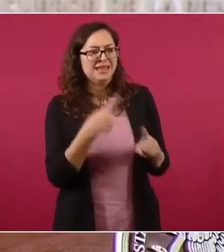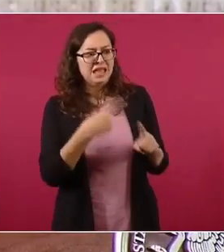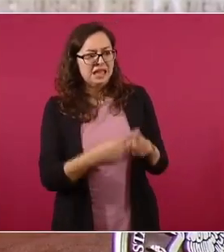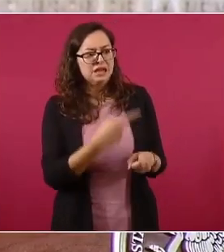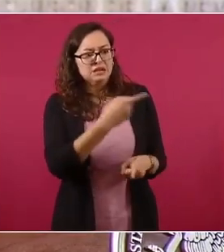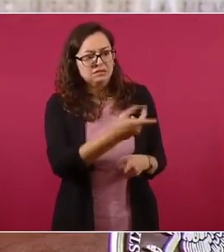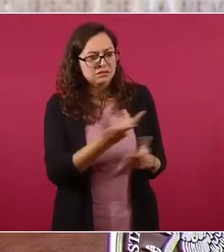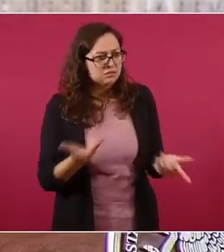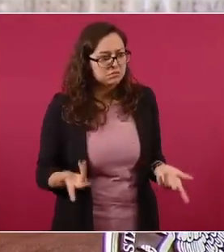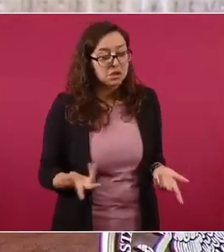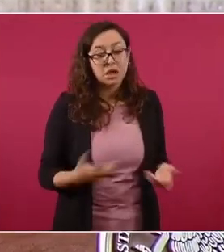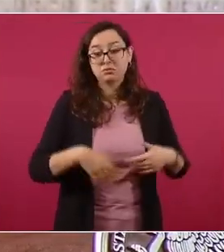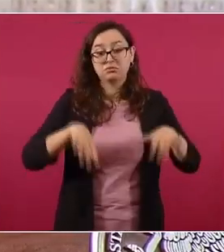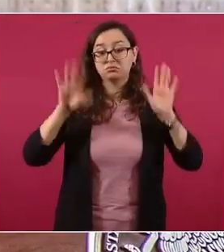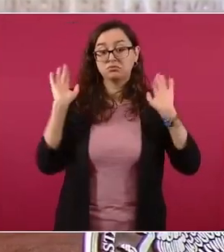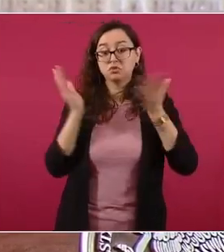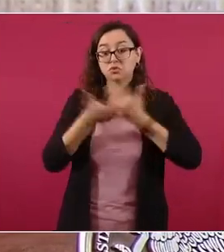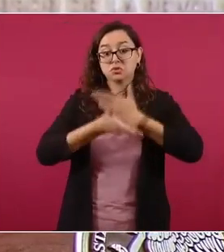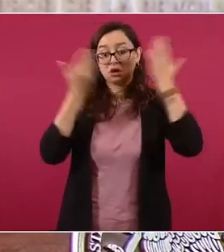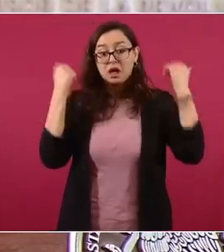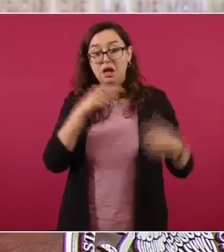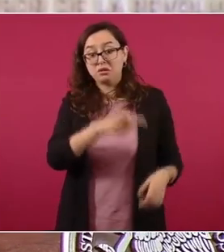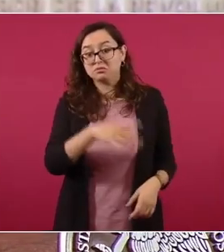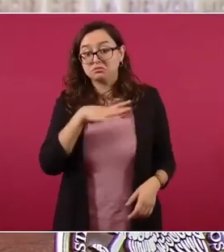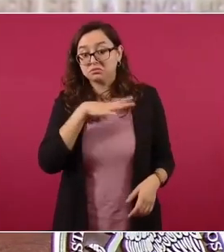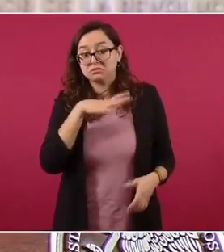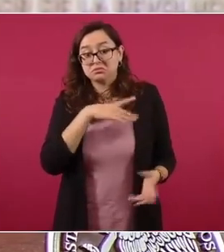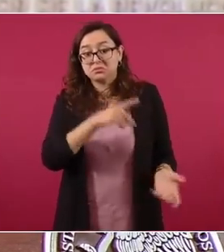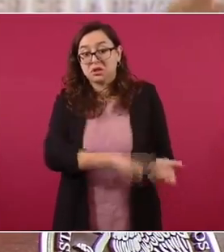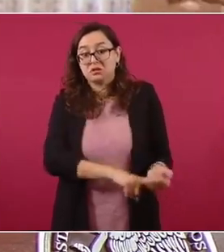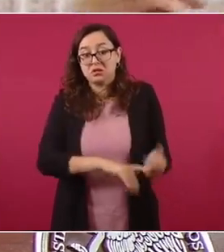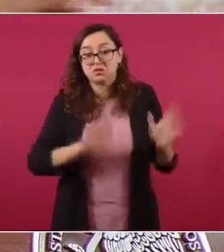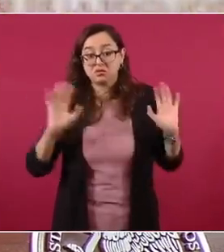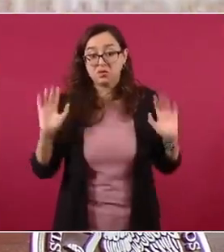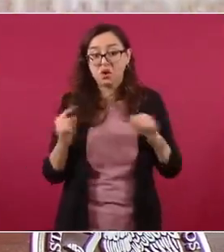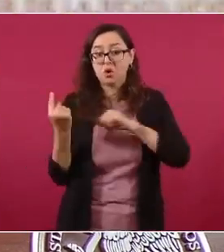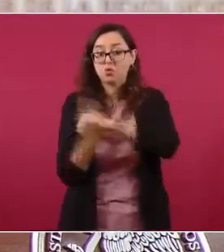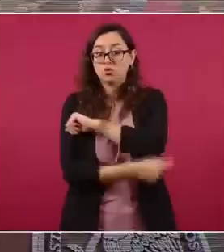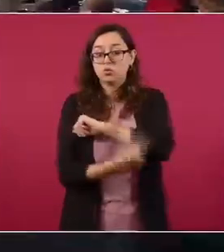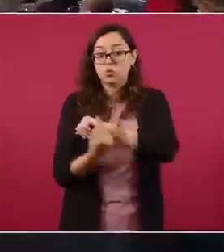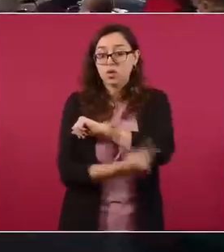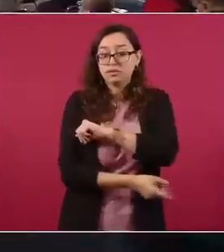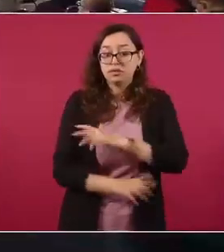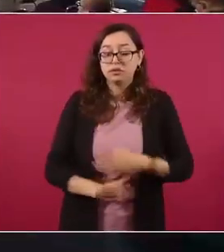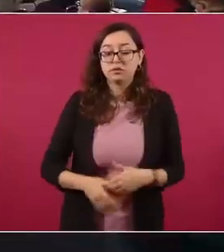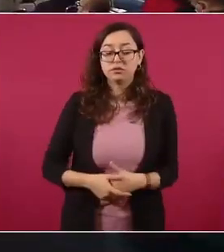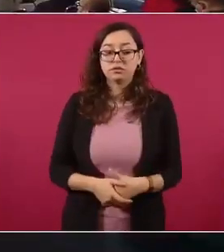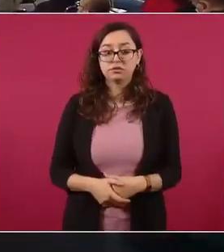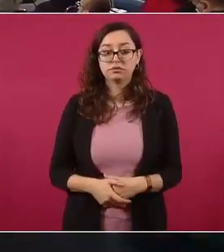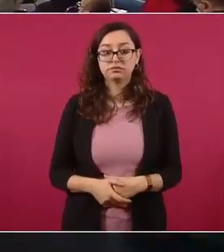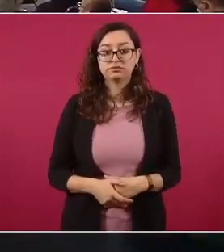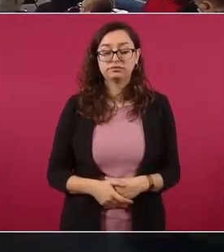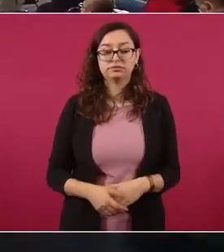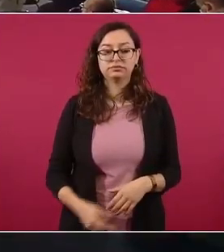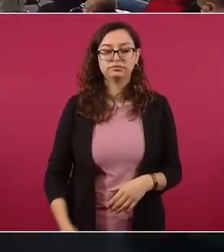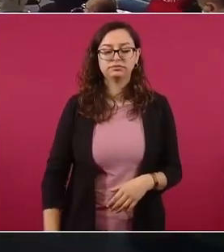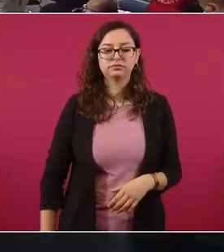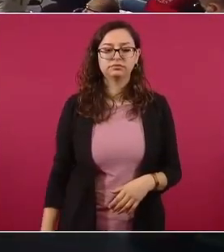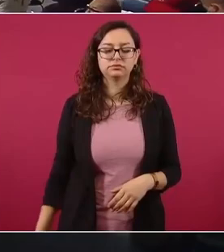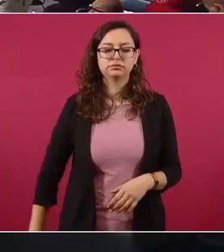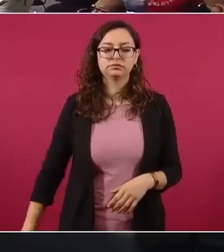¿Quiénes son? A veces un ciudadano de